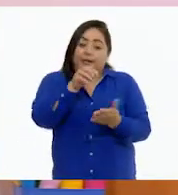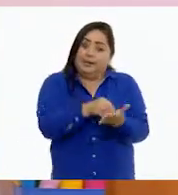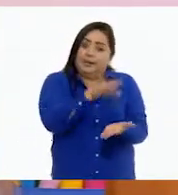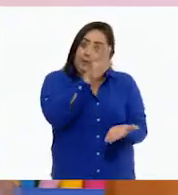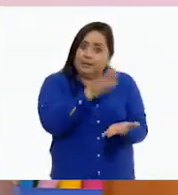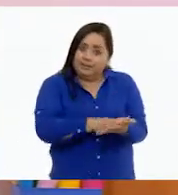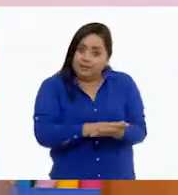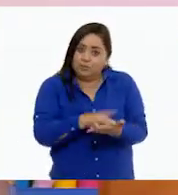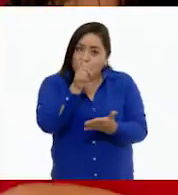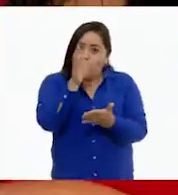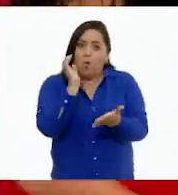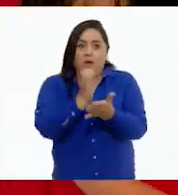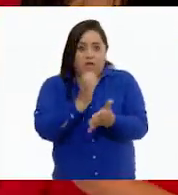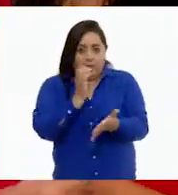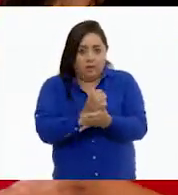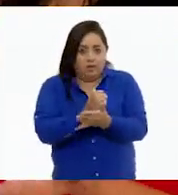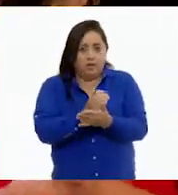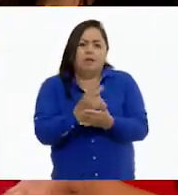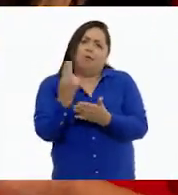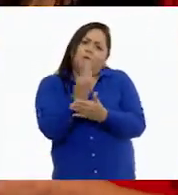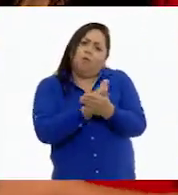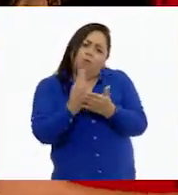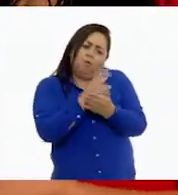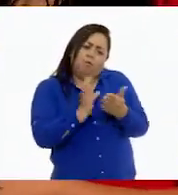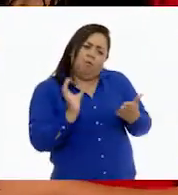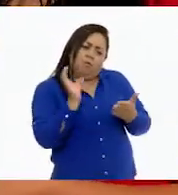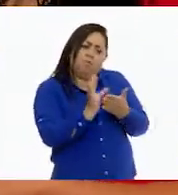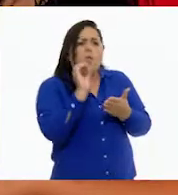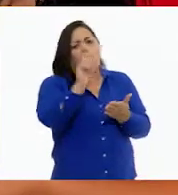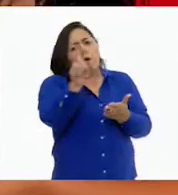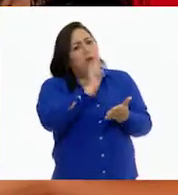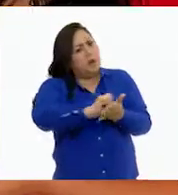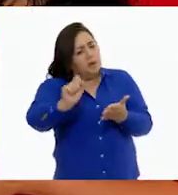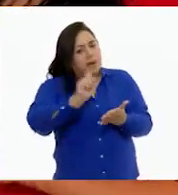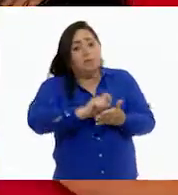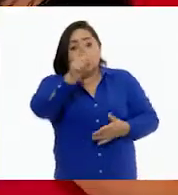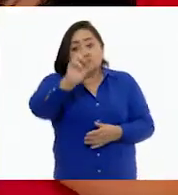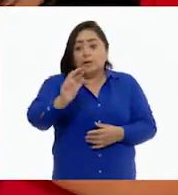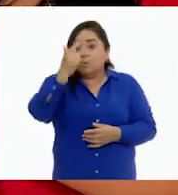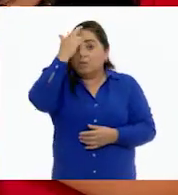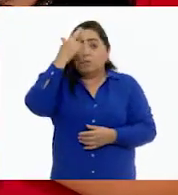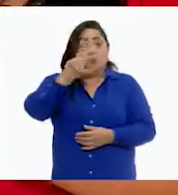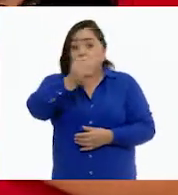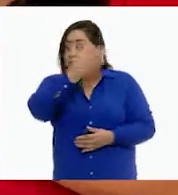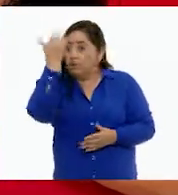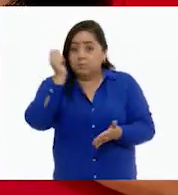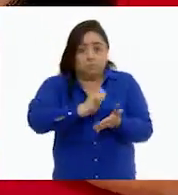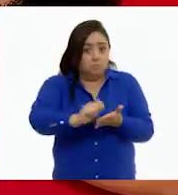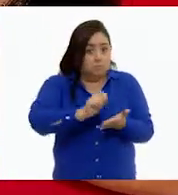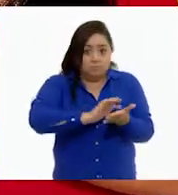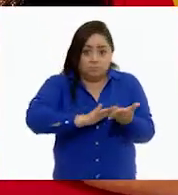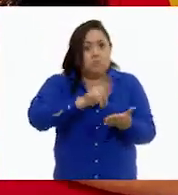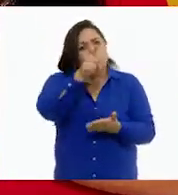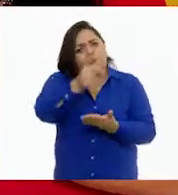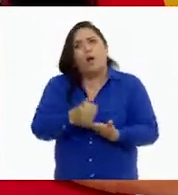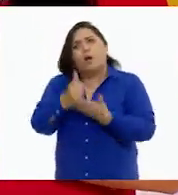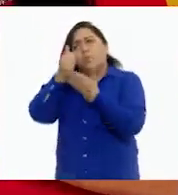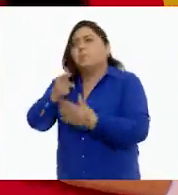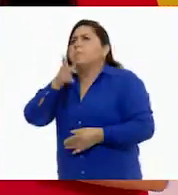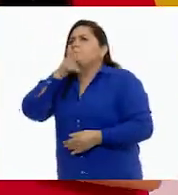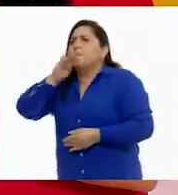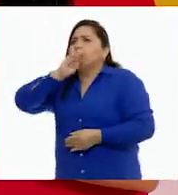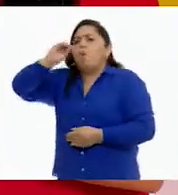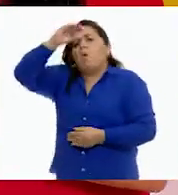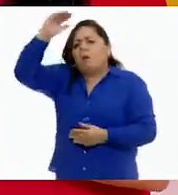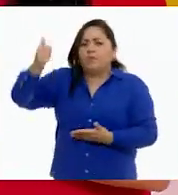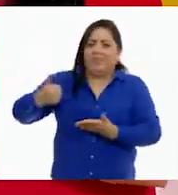Regístralo en tu cuaderno con un dibujo o escríbelo. Recuerda que si no sabes leer y escribir, apóyate de un adulto que